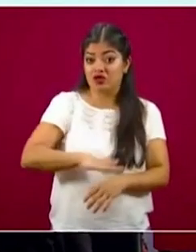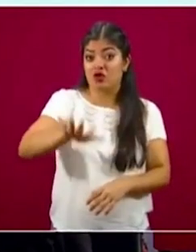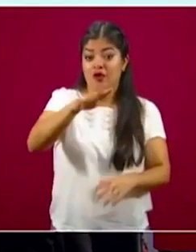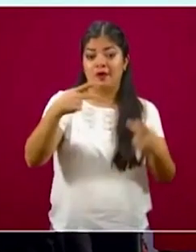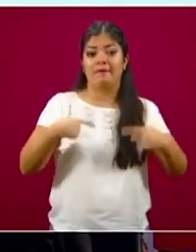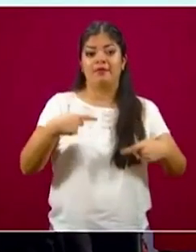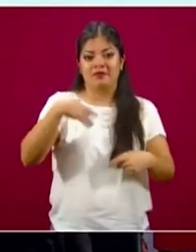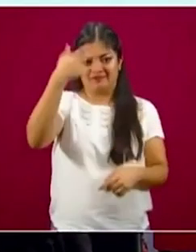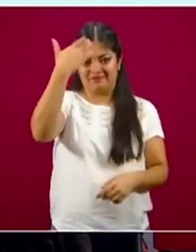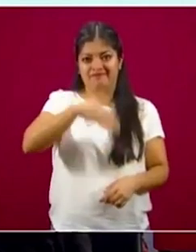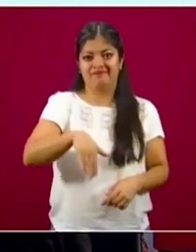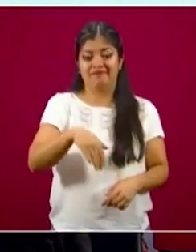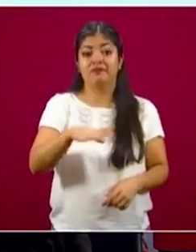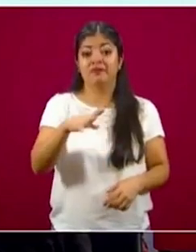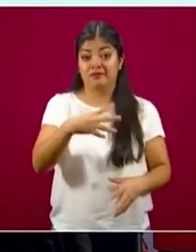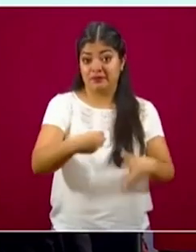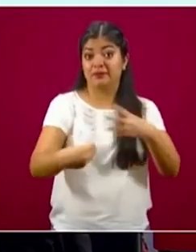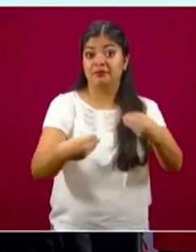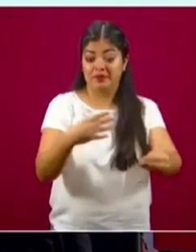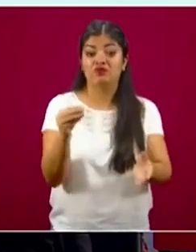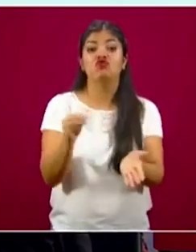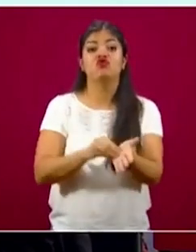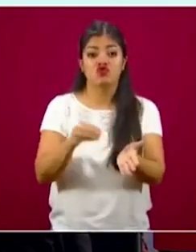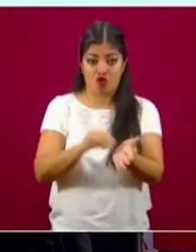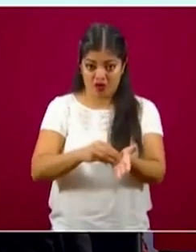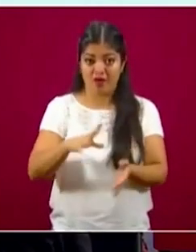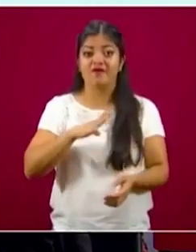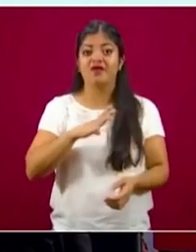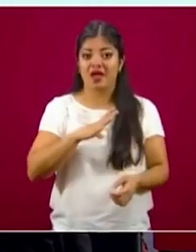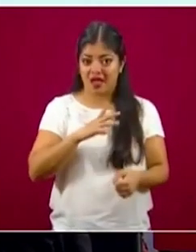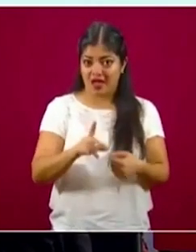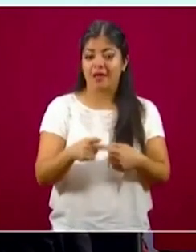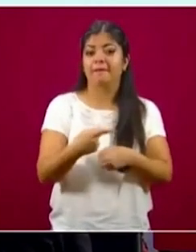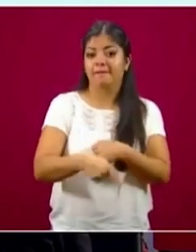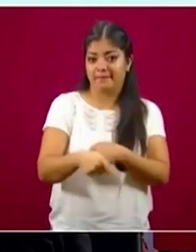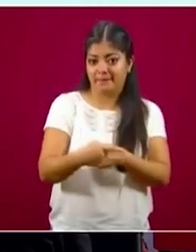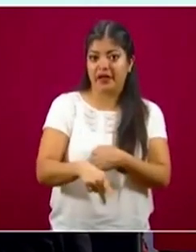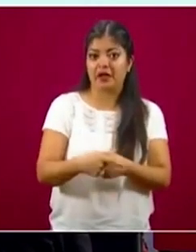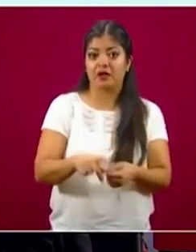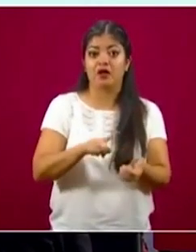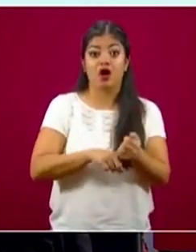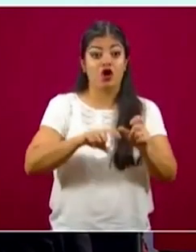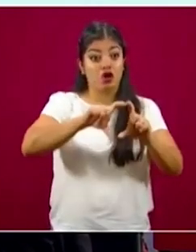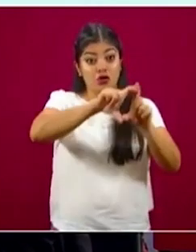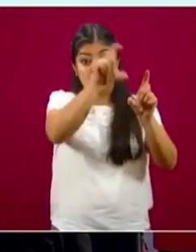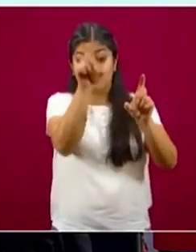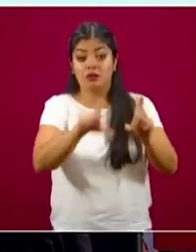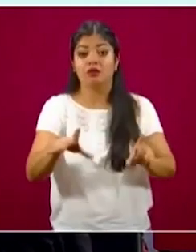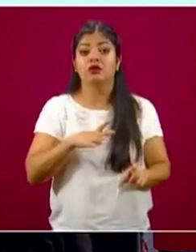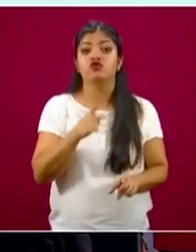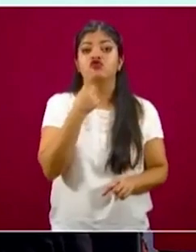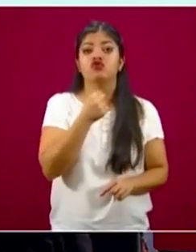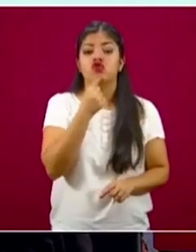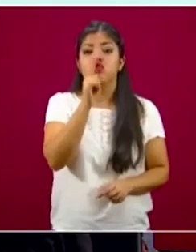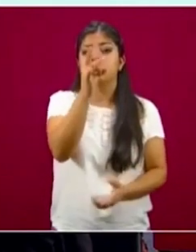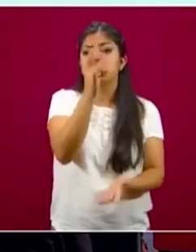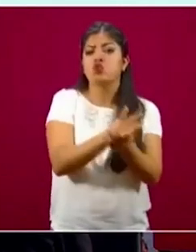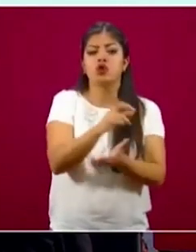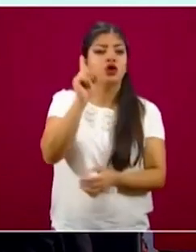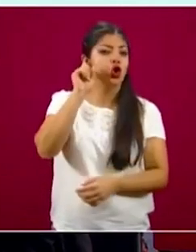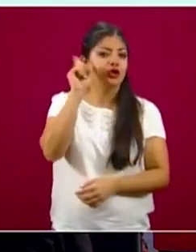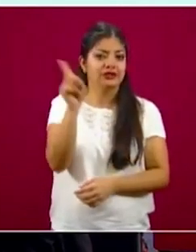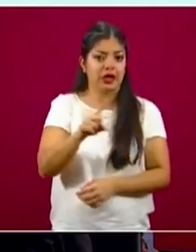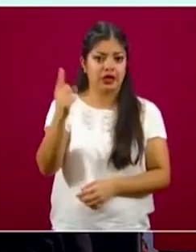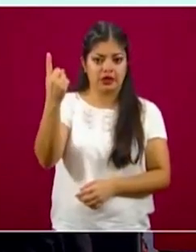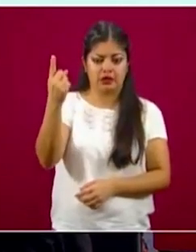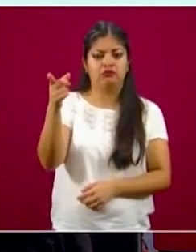que el peligro persiste y que toda la república se encuentra en el semáforo rojo, con excepción del estado de Zacatecas, que